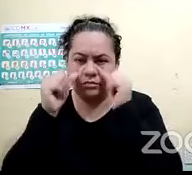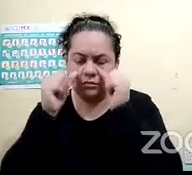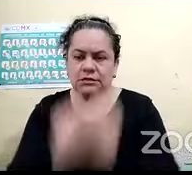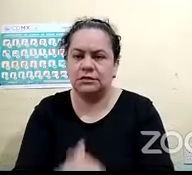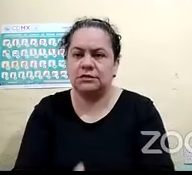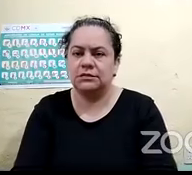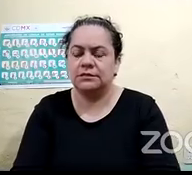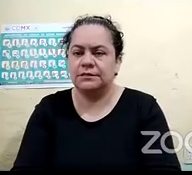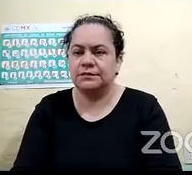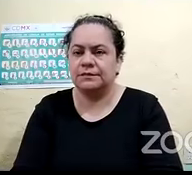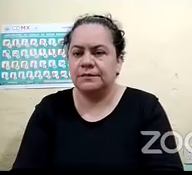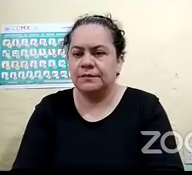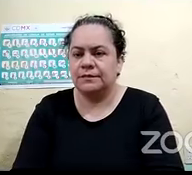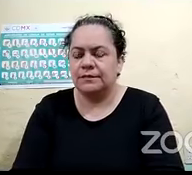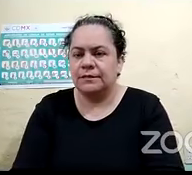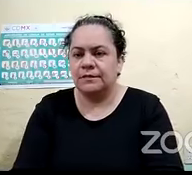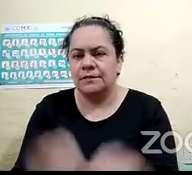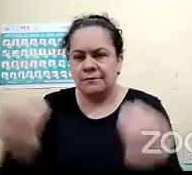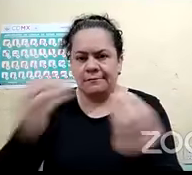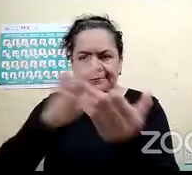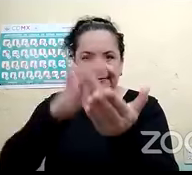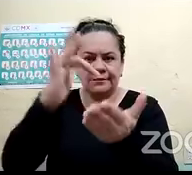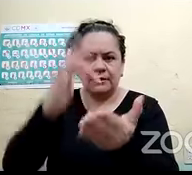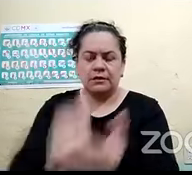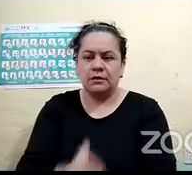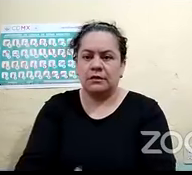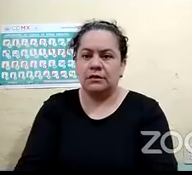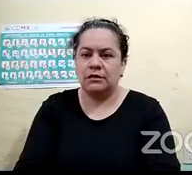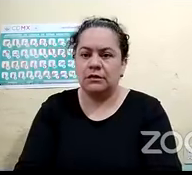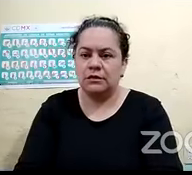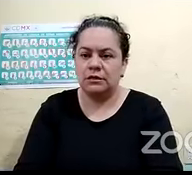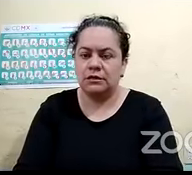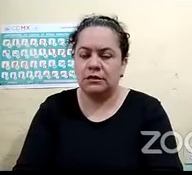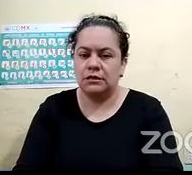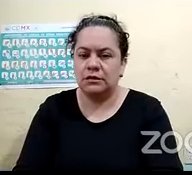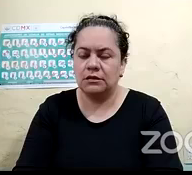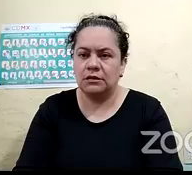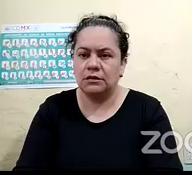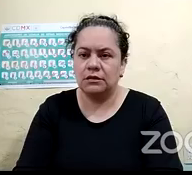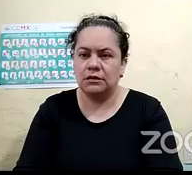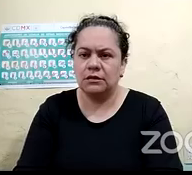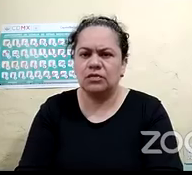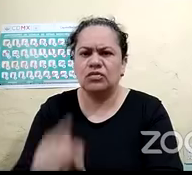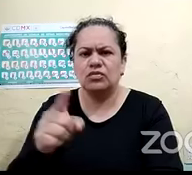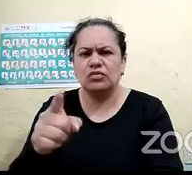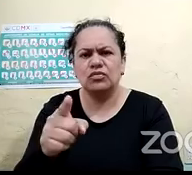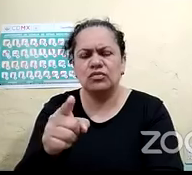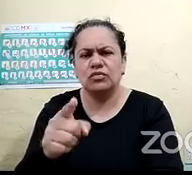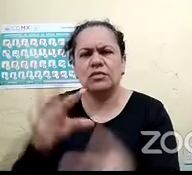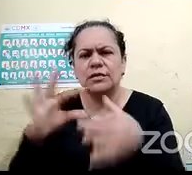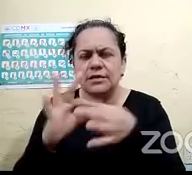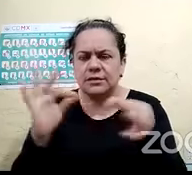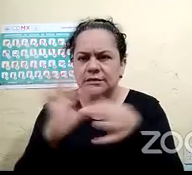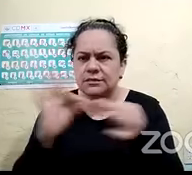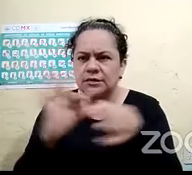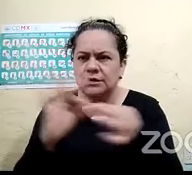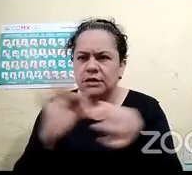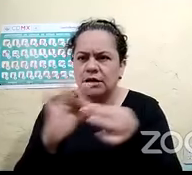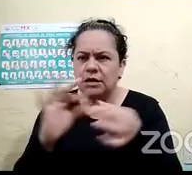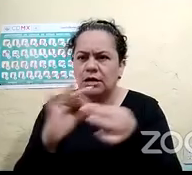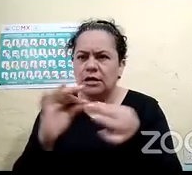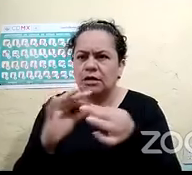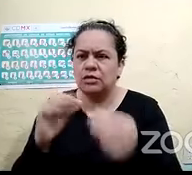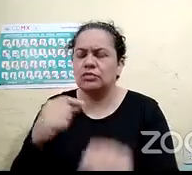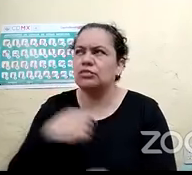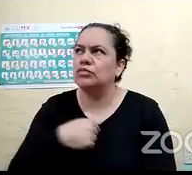Ok, muchas gracias. Y bien, tocabas ahorita el punto, ¿no? Muchas veces pensamos, o yo he escuchado incluso